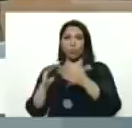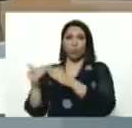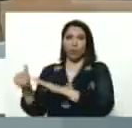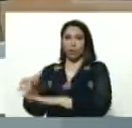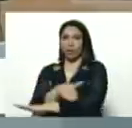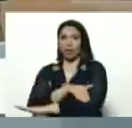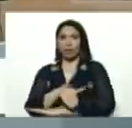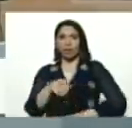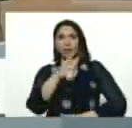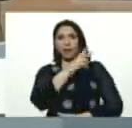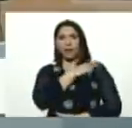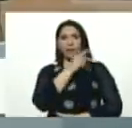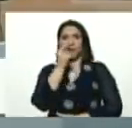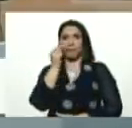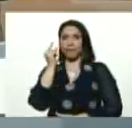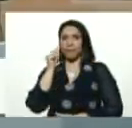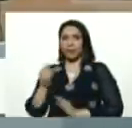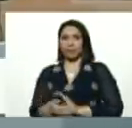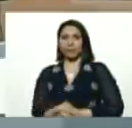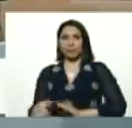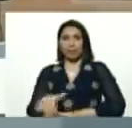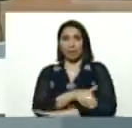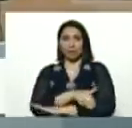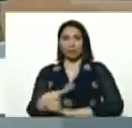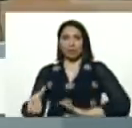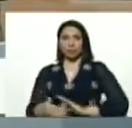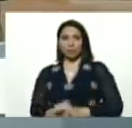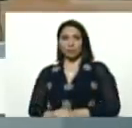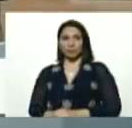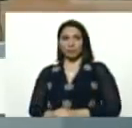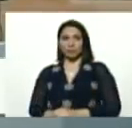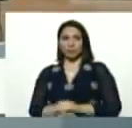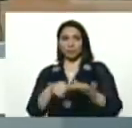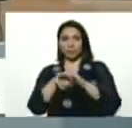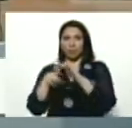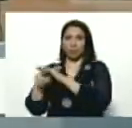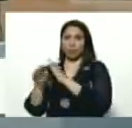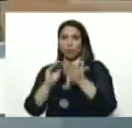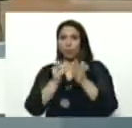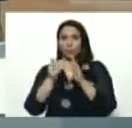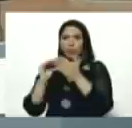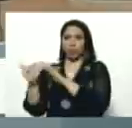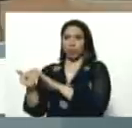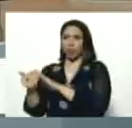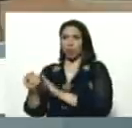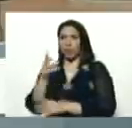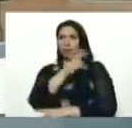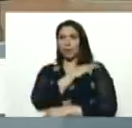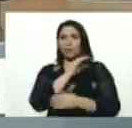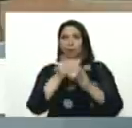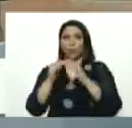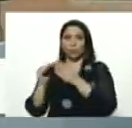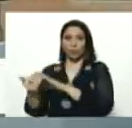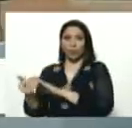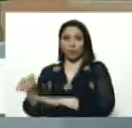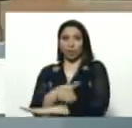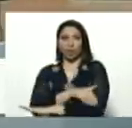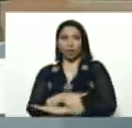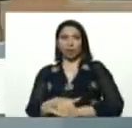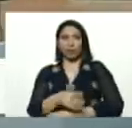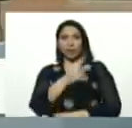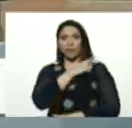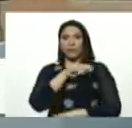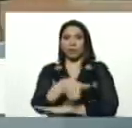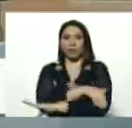los jefes y jefas de calle, en la comunidad, los jefes de comunidad en la calle, y los jefes de calle en la